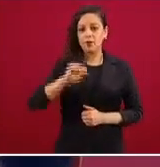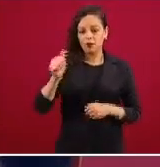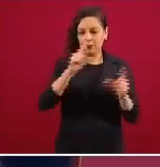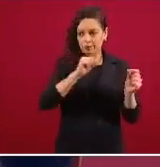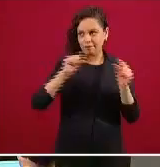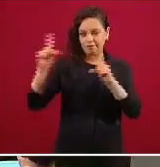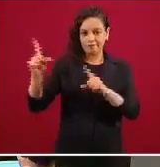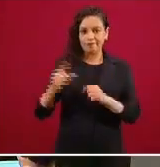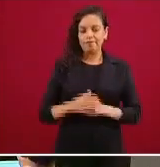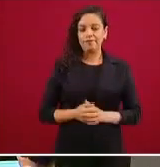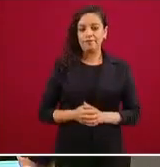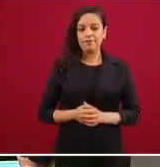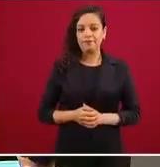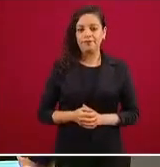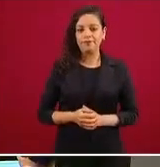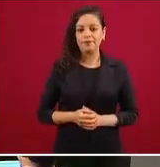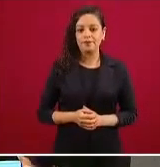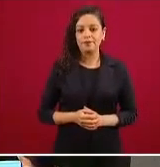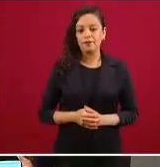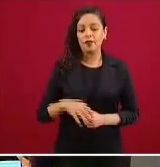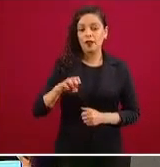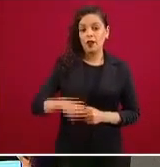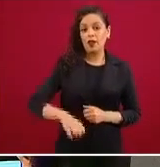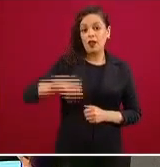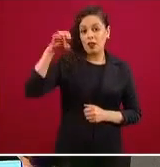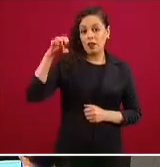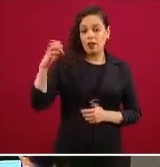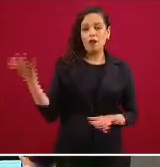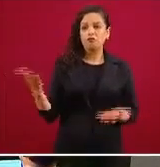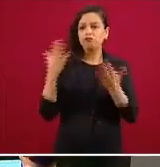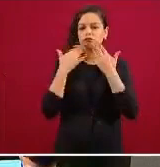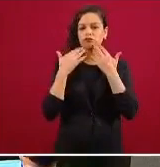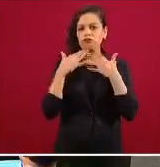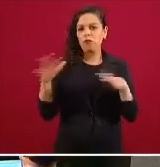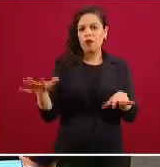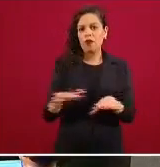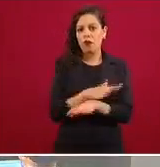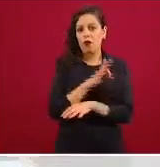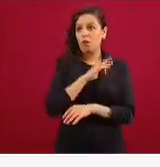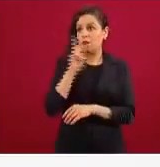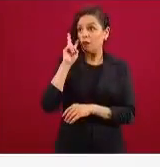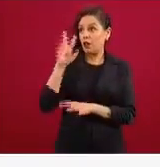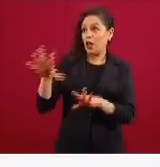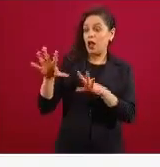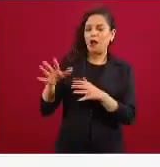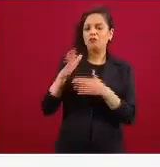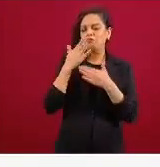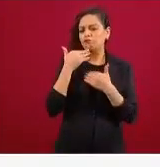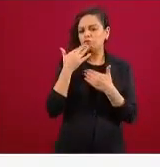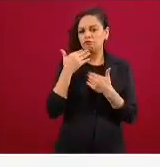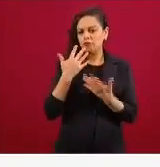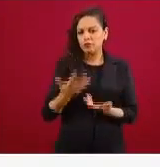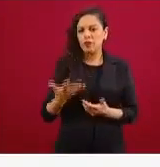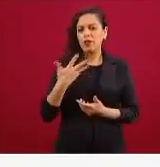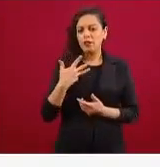En la distribución por edad no hay cambio relevante tenemos dos grupos de